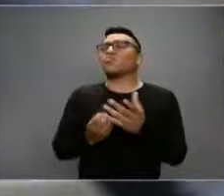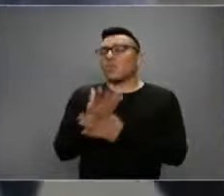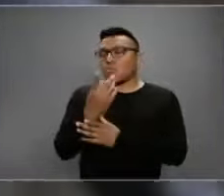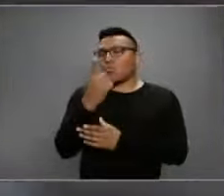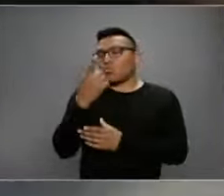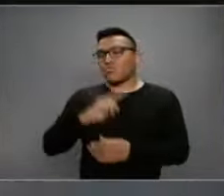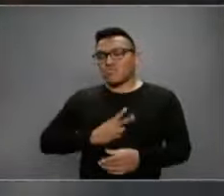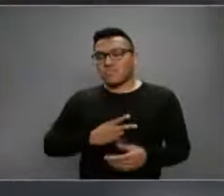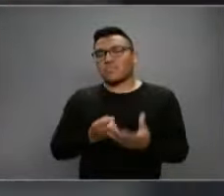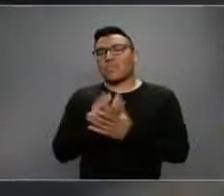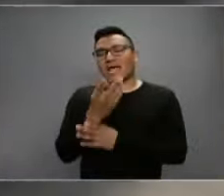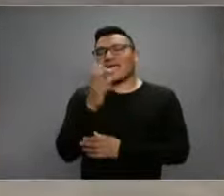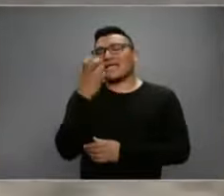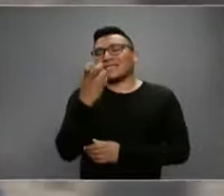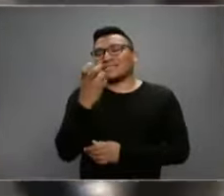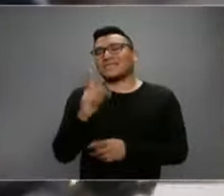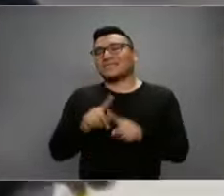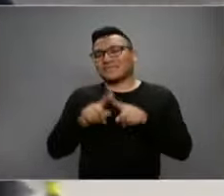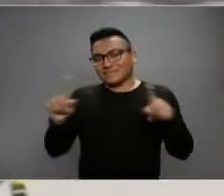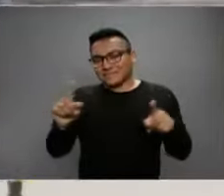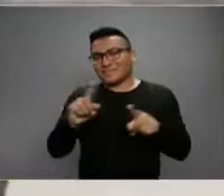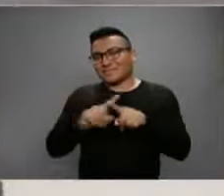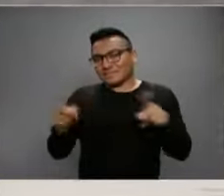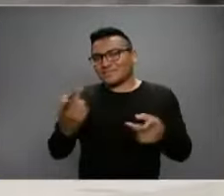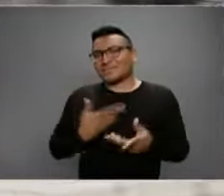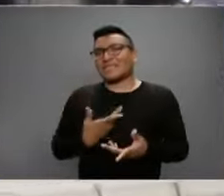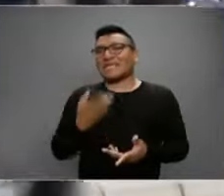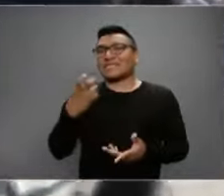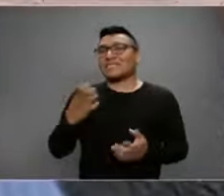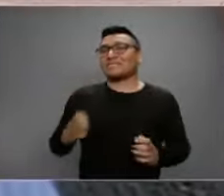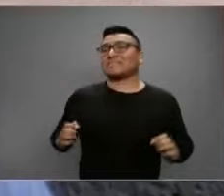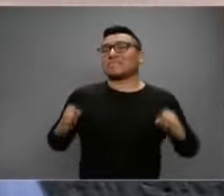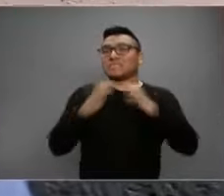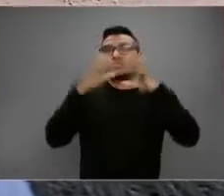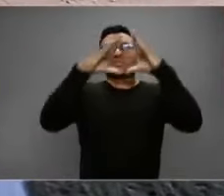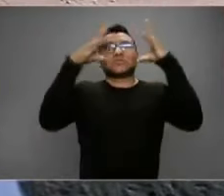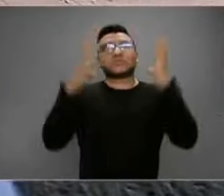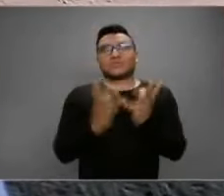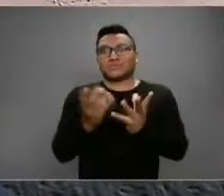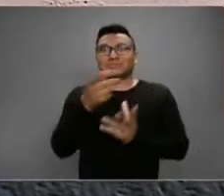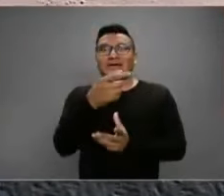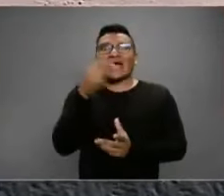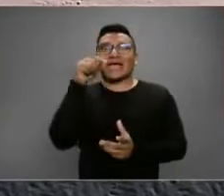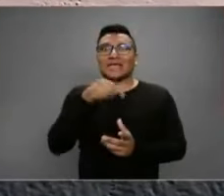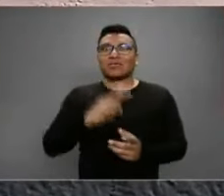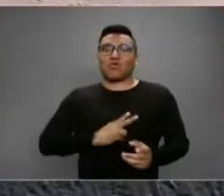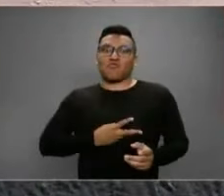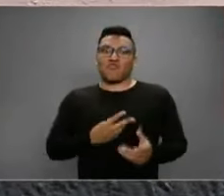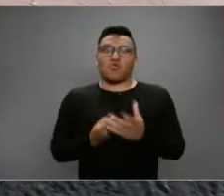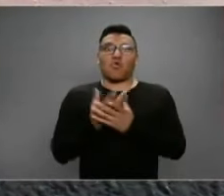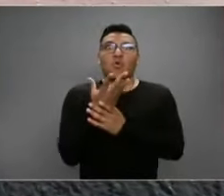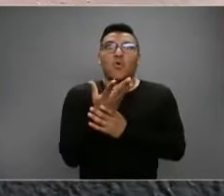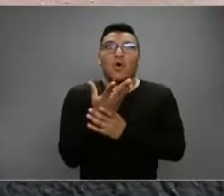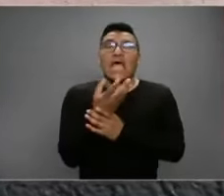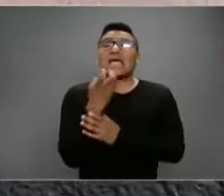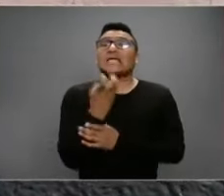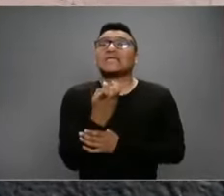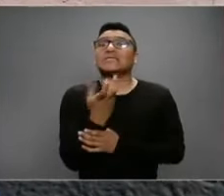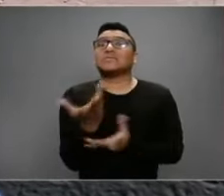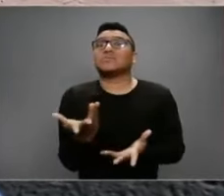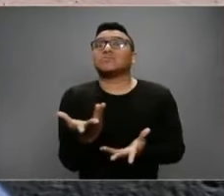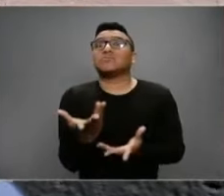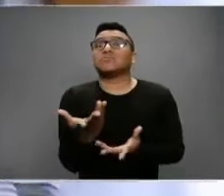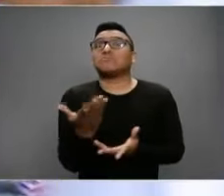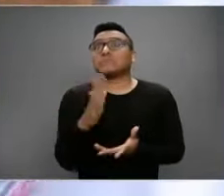Uno nuevo. Y esa es la gran diferencia, esa es la alerta que da el mundo. Al ser un nuevo virus, hay un total de